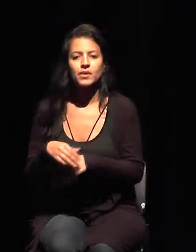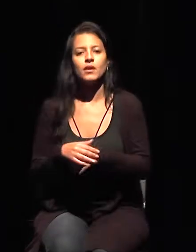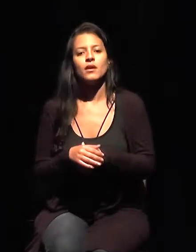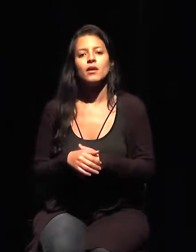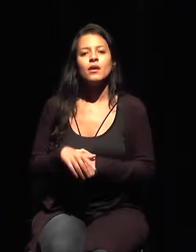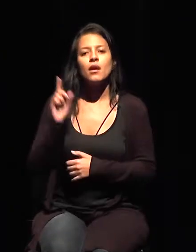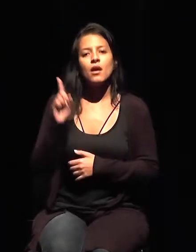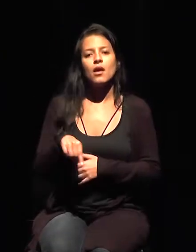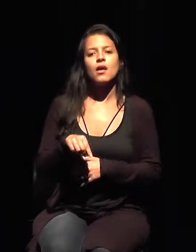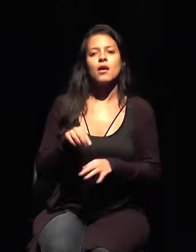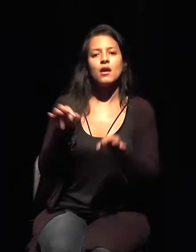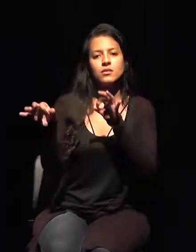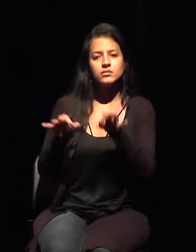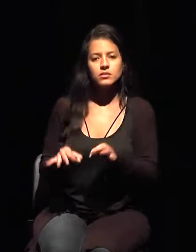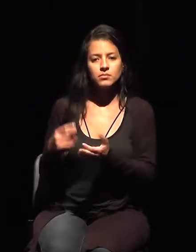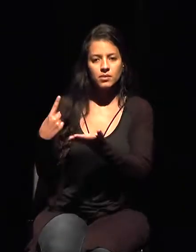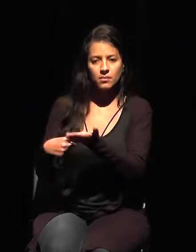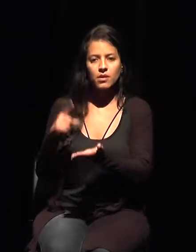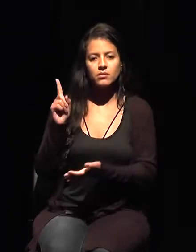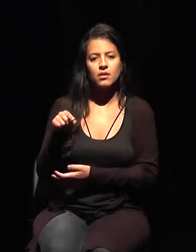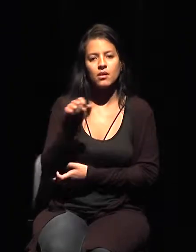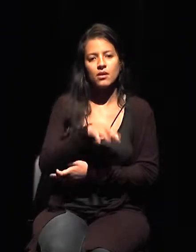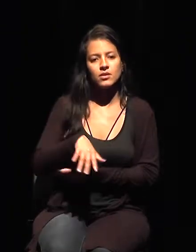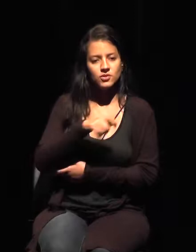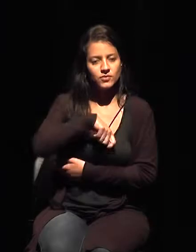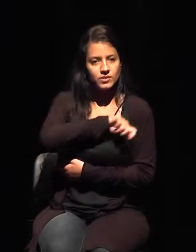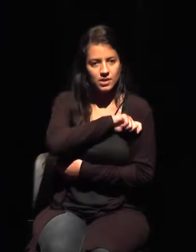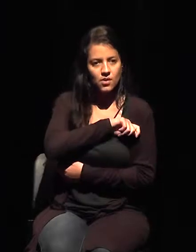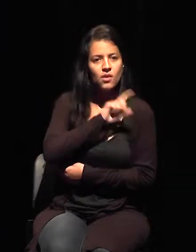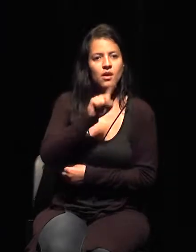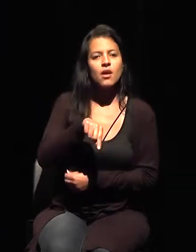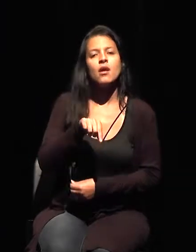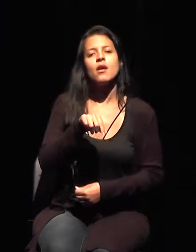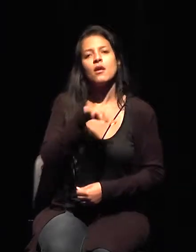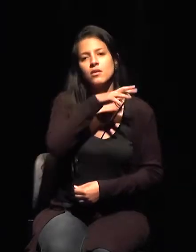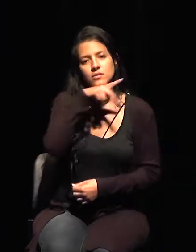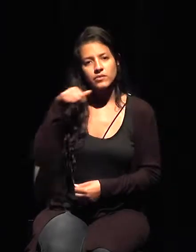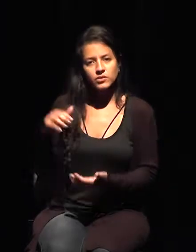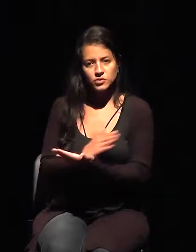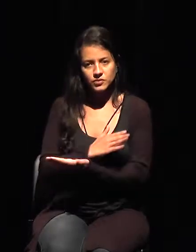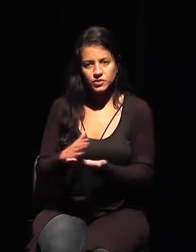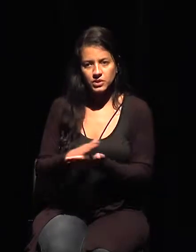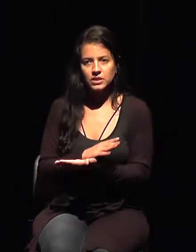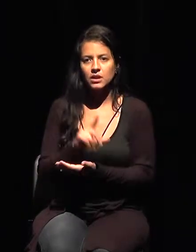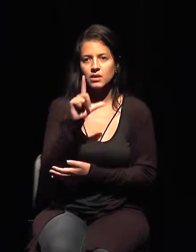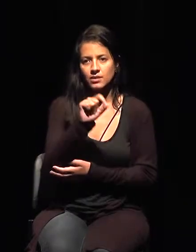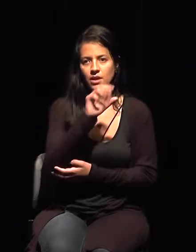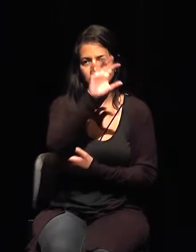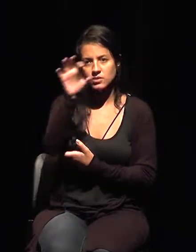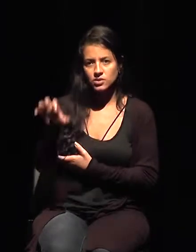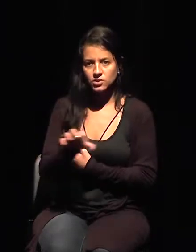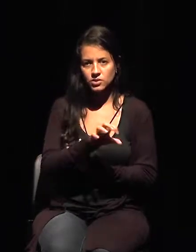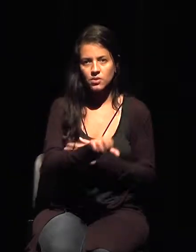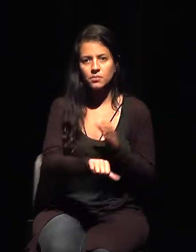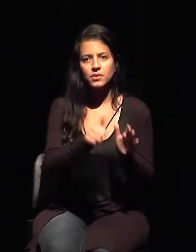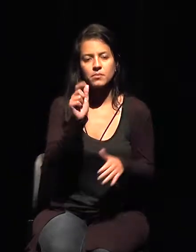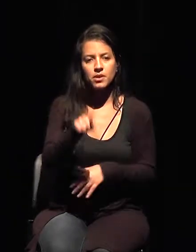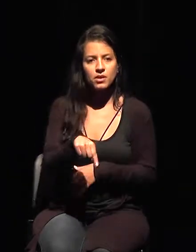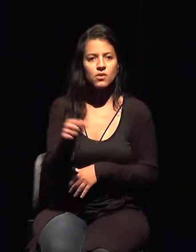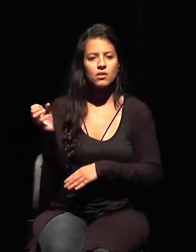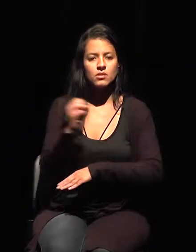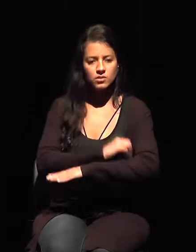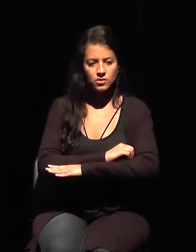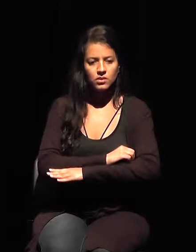es el tema de que la, que nuestra oficina en realidad estaría dividida en varias regiones. la